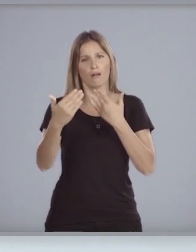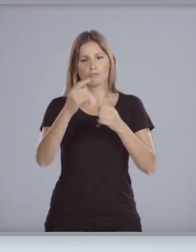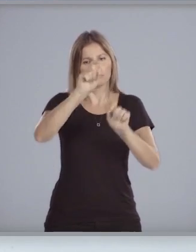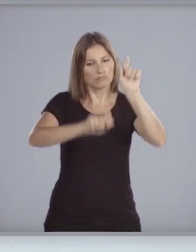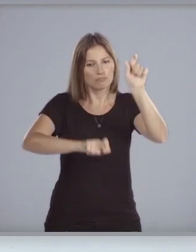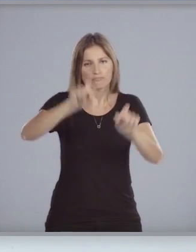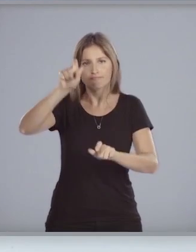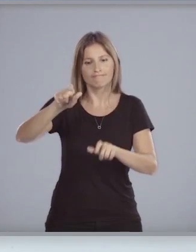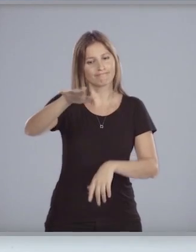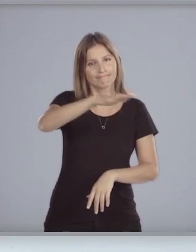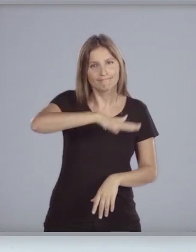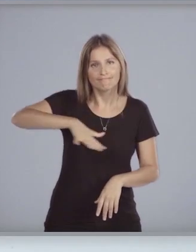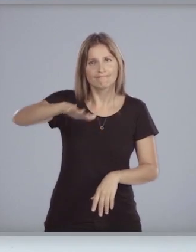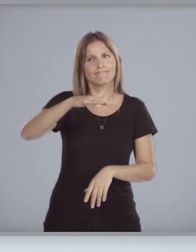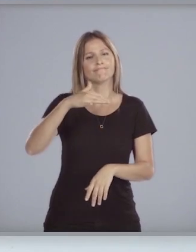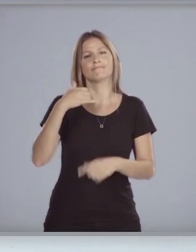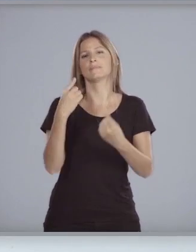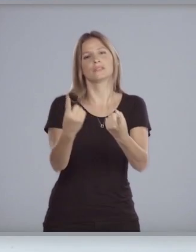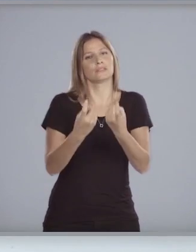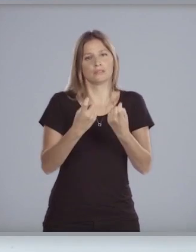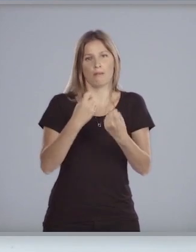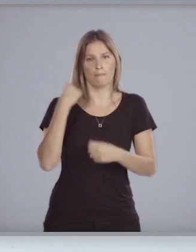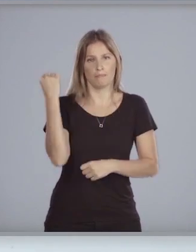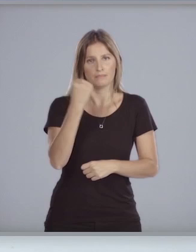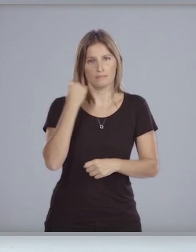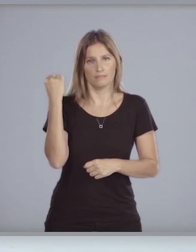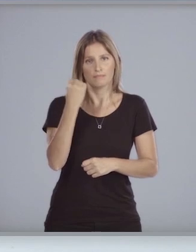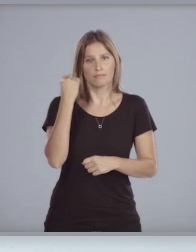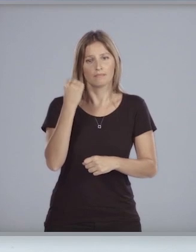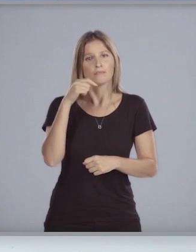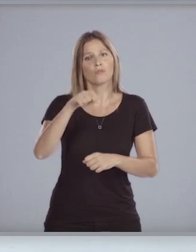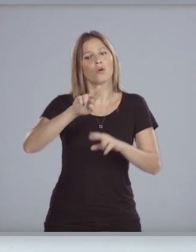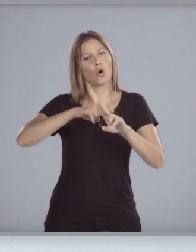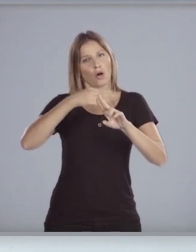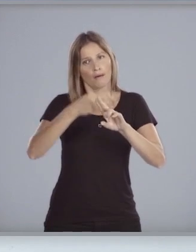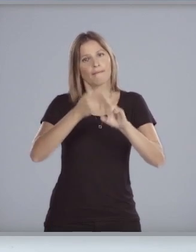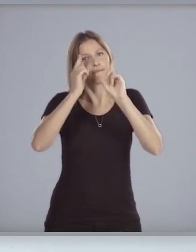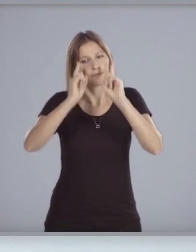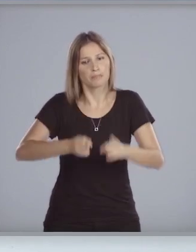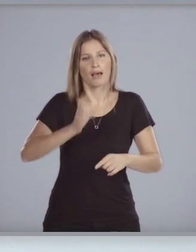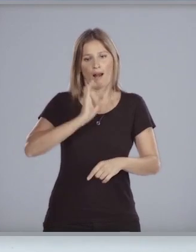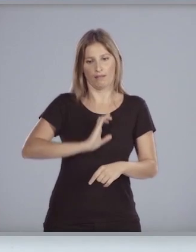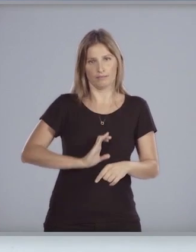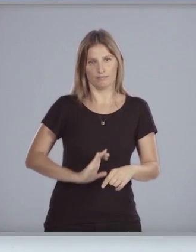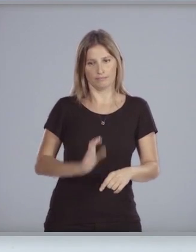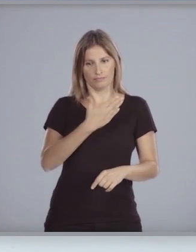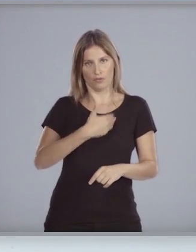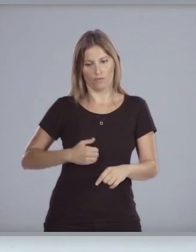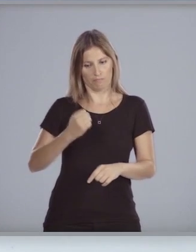tan necesario, tan importante, será otra característica de este gobierno.